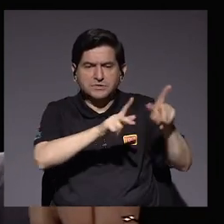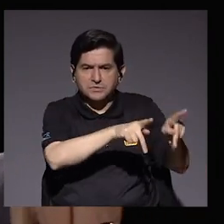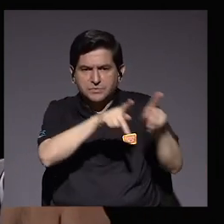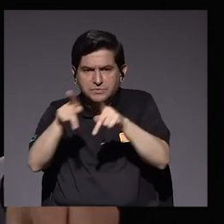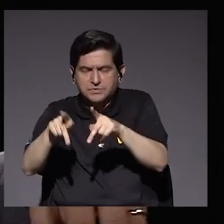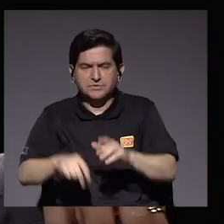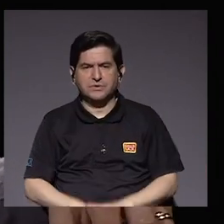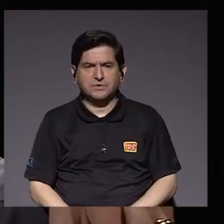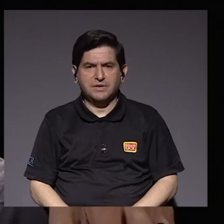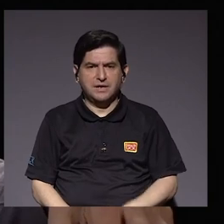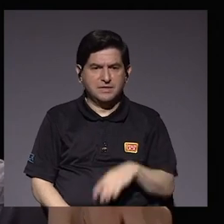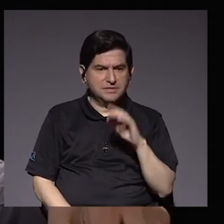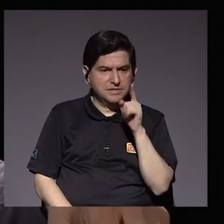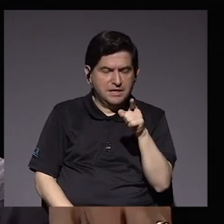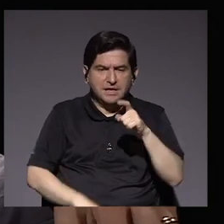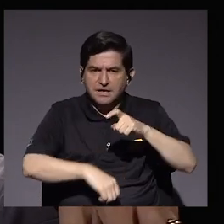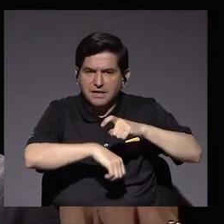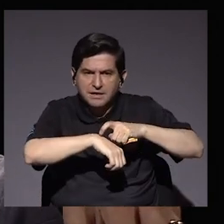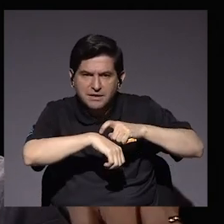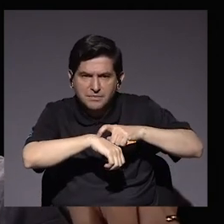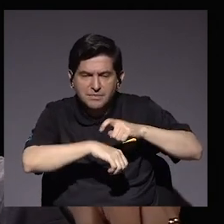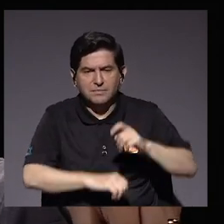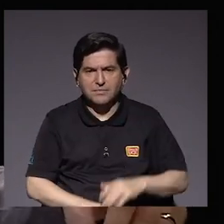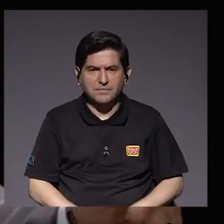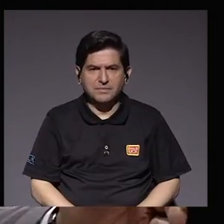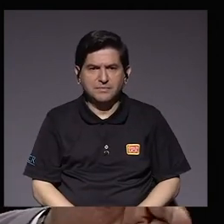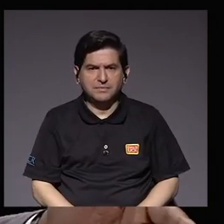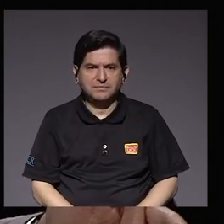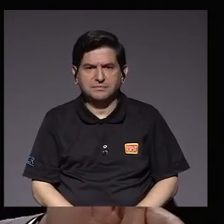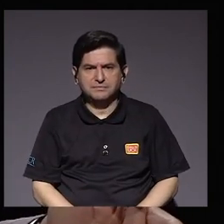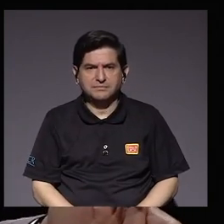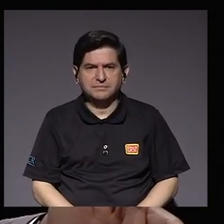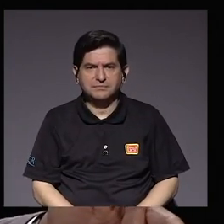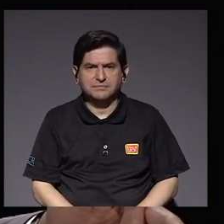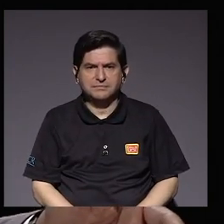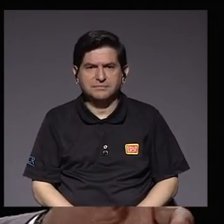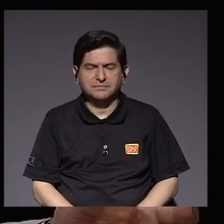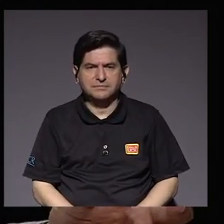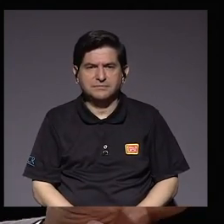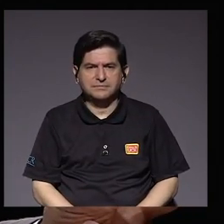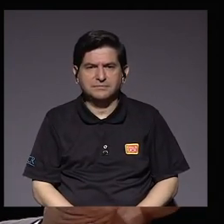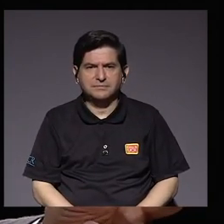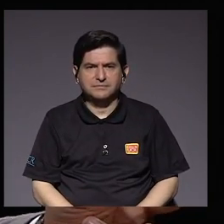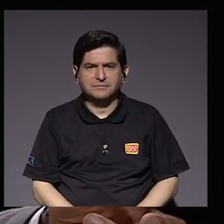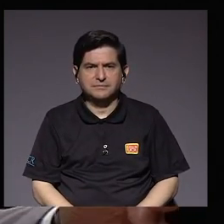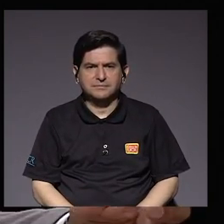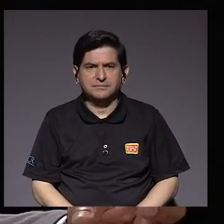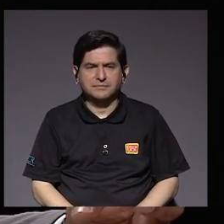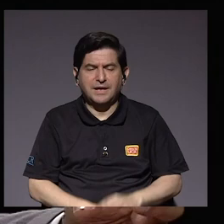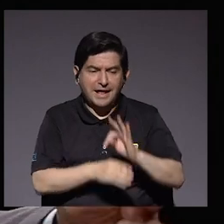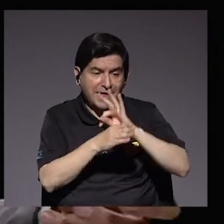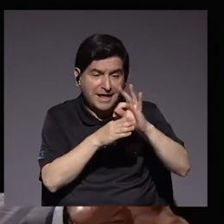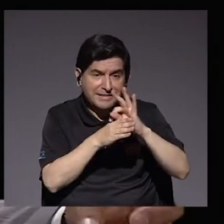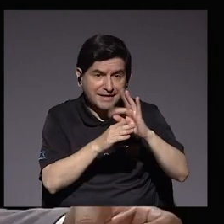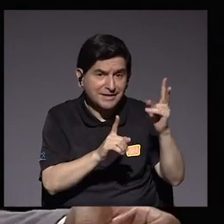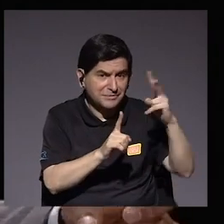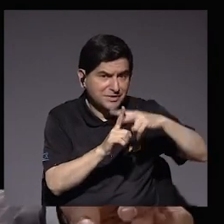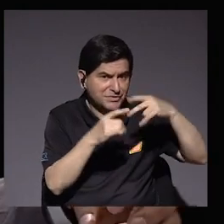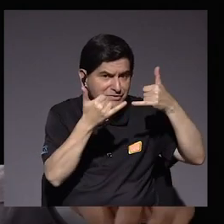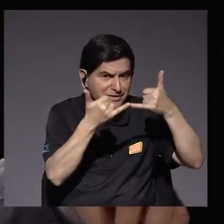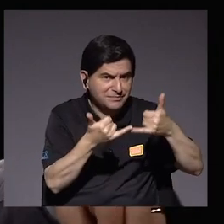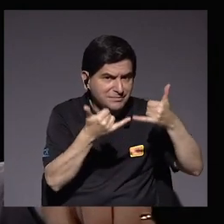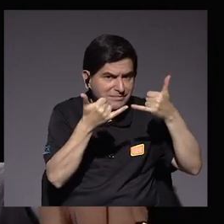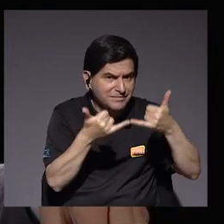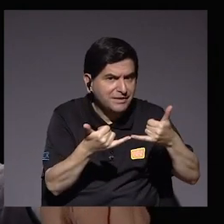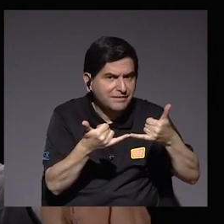el caso de los pacientes cuando recibe el tratamiento